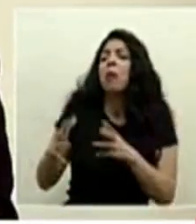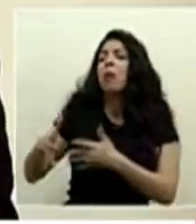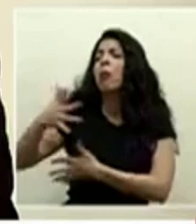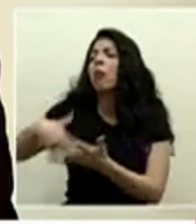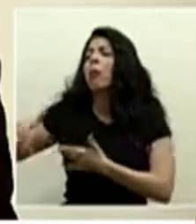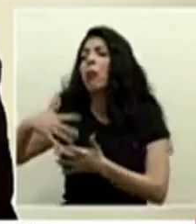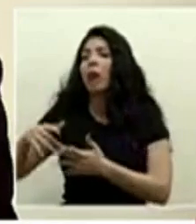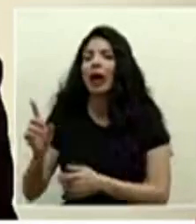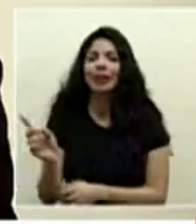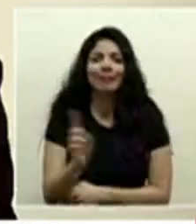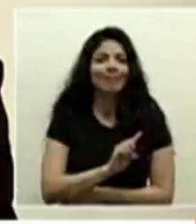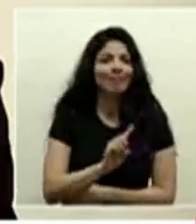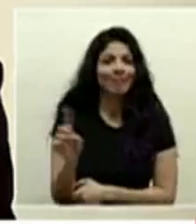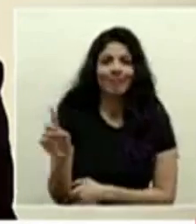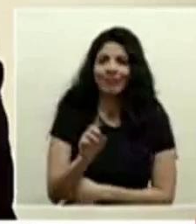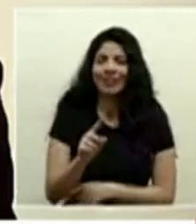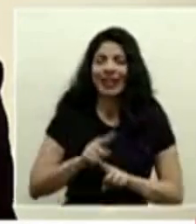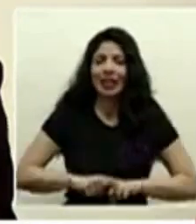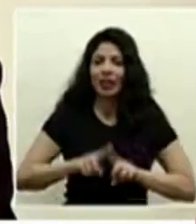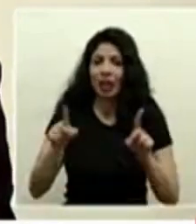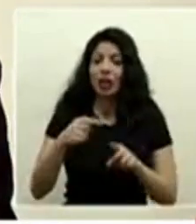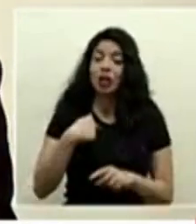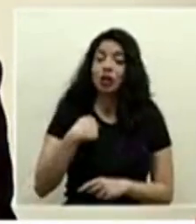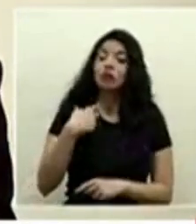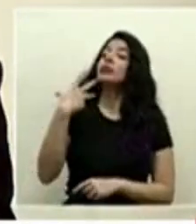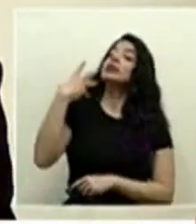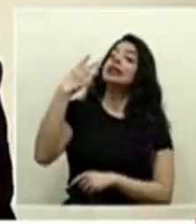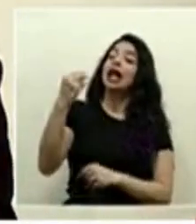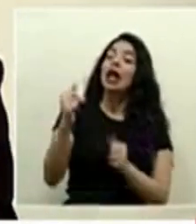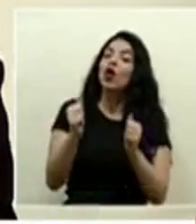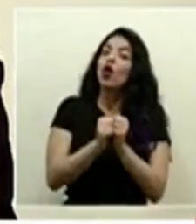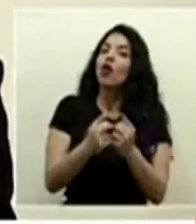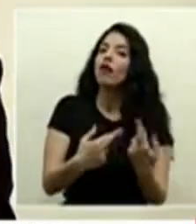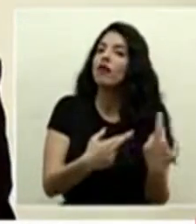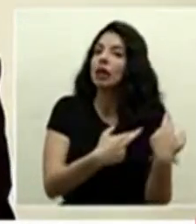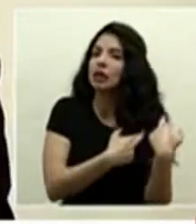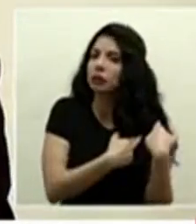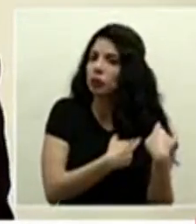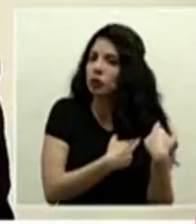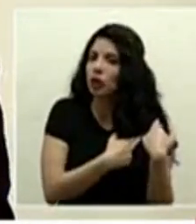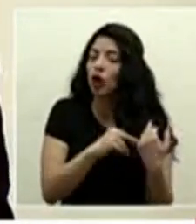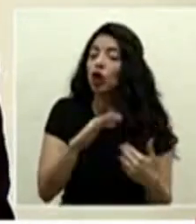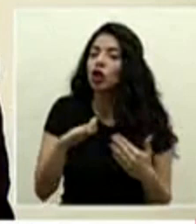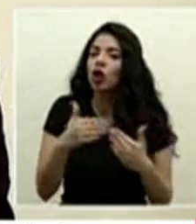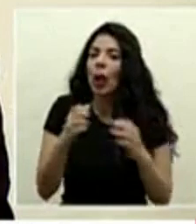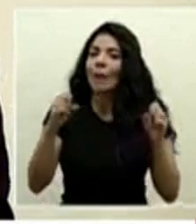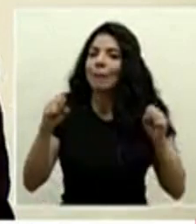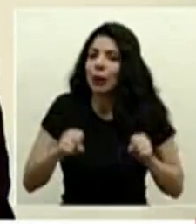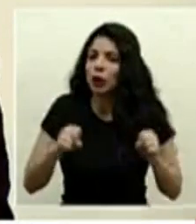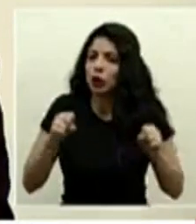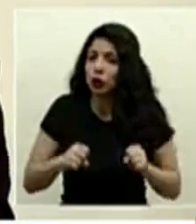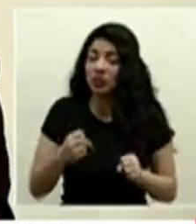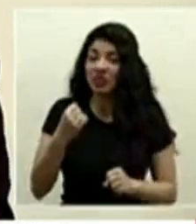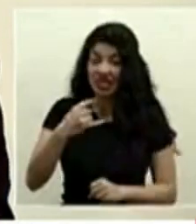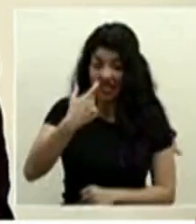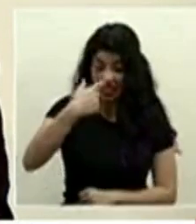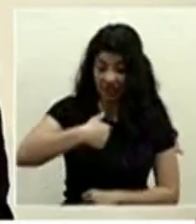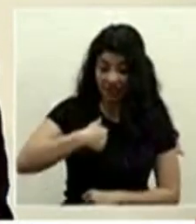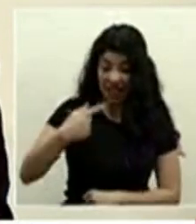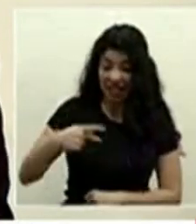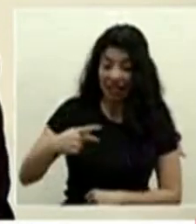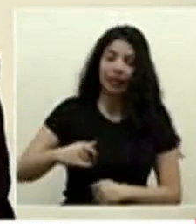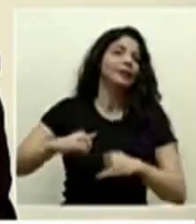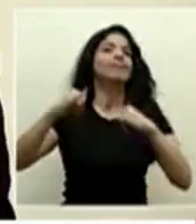nada es totalmente una salida responsable como decía el doctor Macaya o sea todo lo que podamos y especialmente los que tienen factores de riesgo